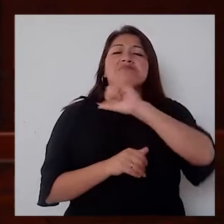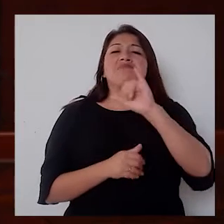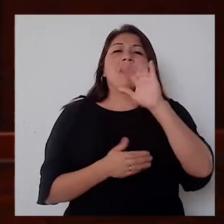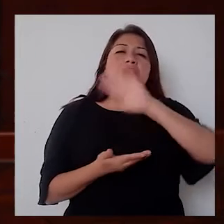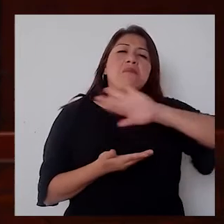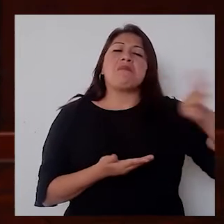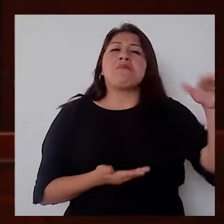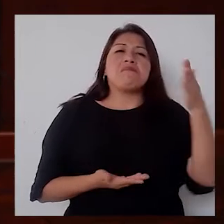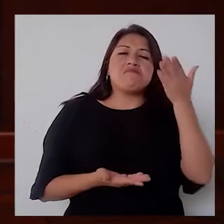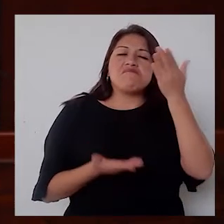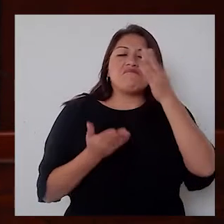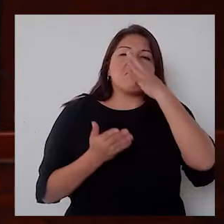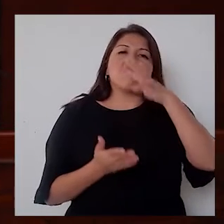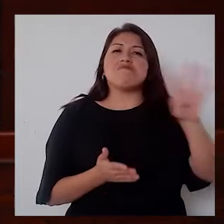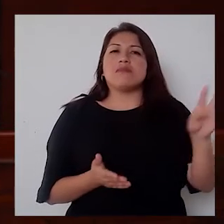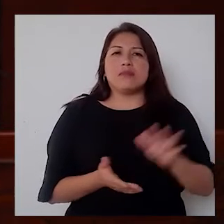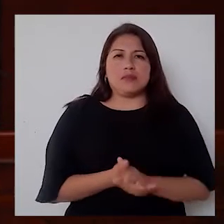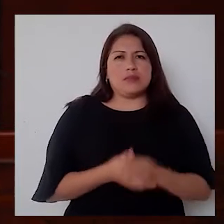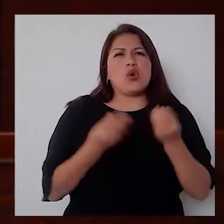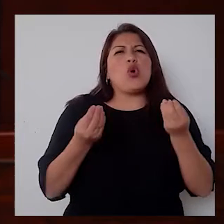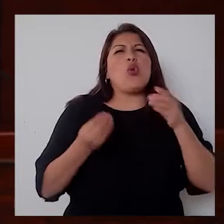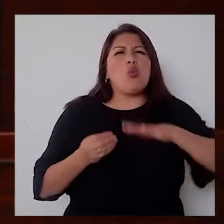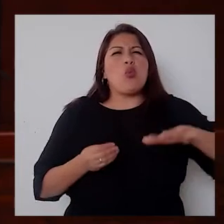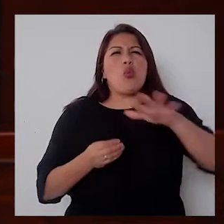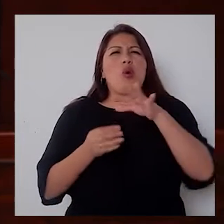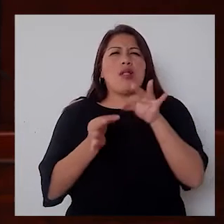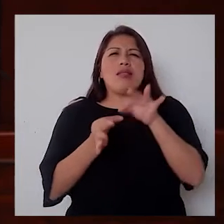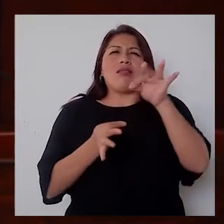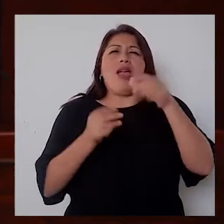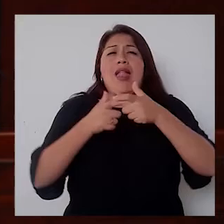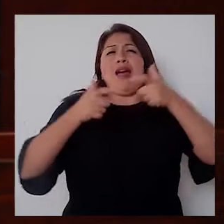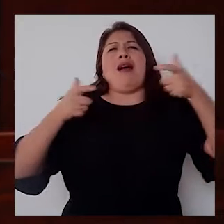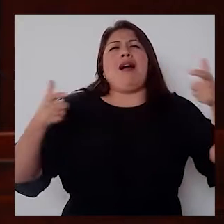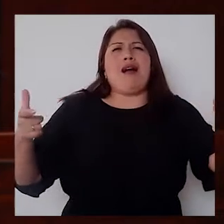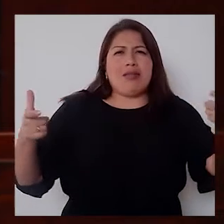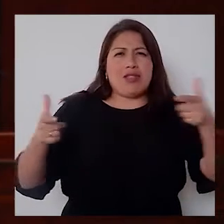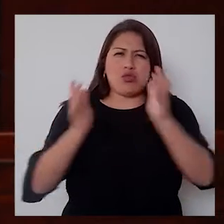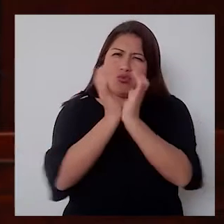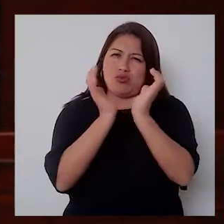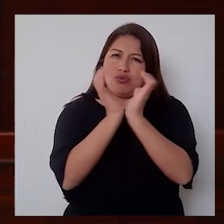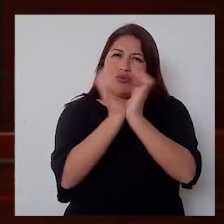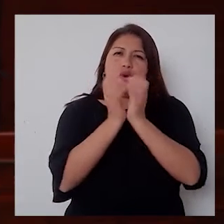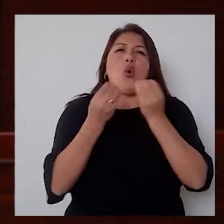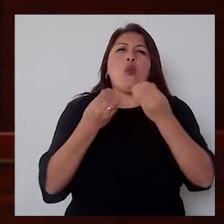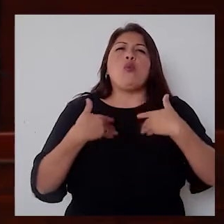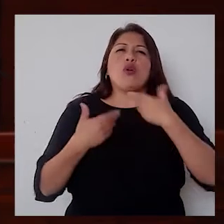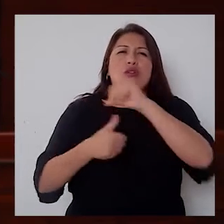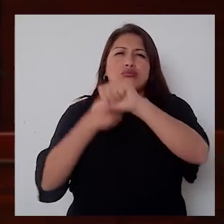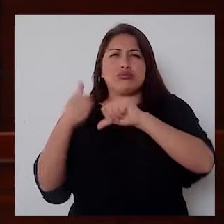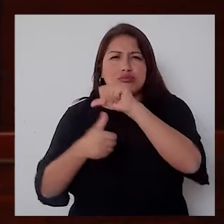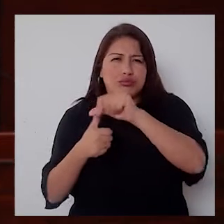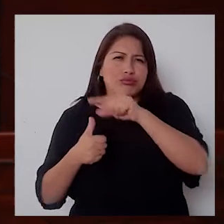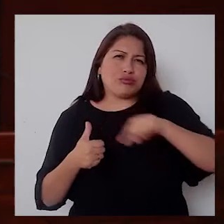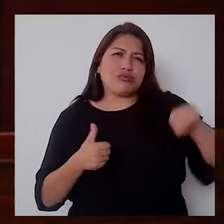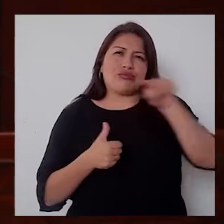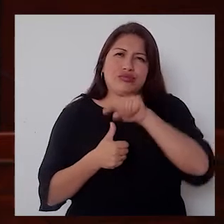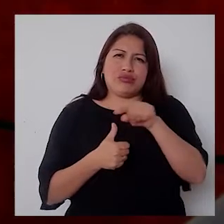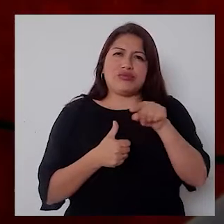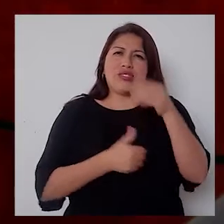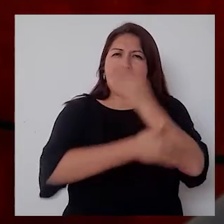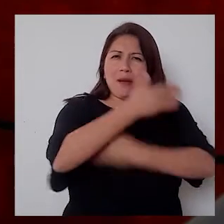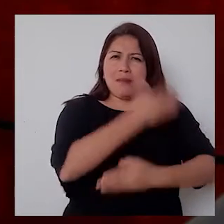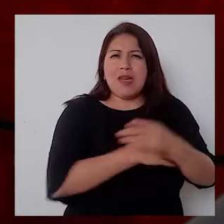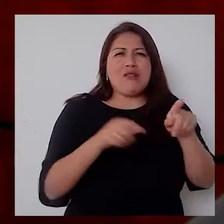pasa por esto. ¿Cómo hacer un distrito tan grande como Surco para que la sociedad pueda interactuar también con las personas con discapacidad?